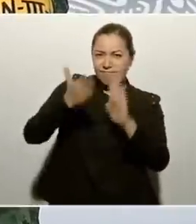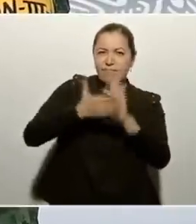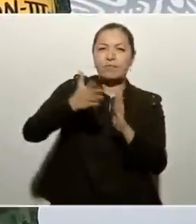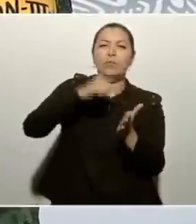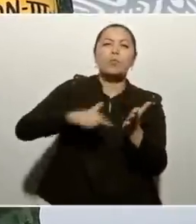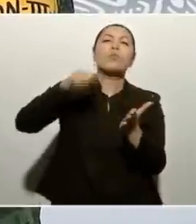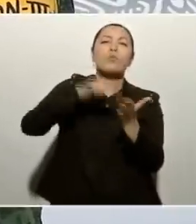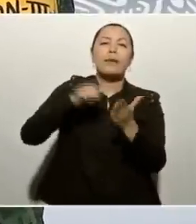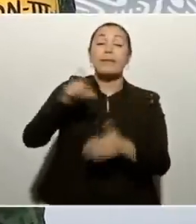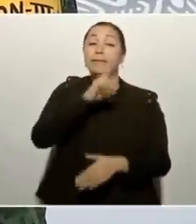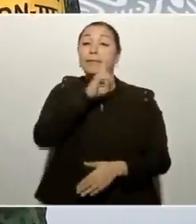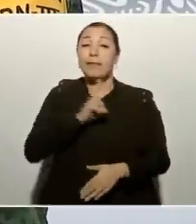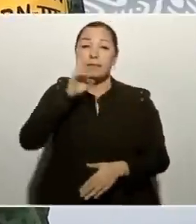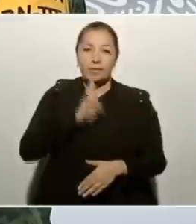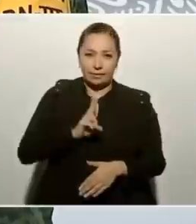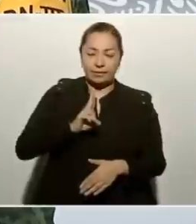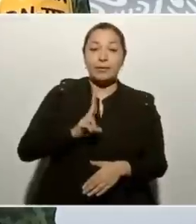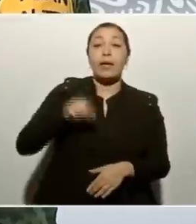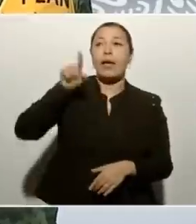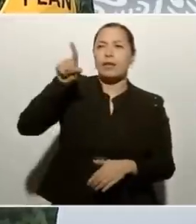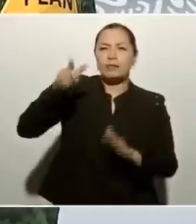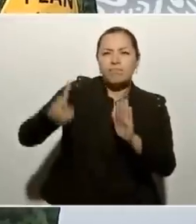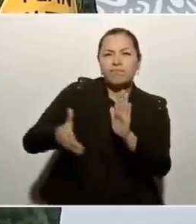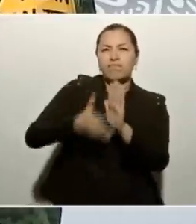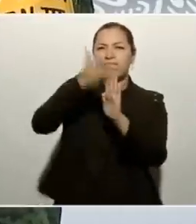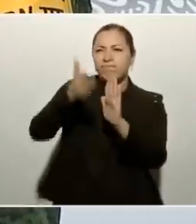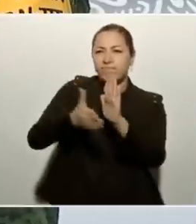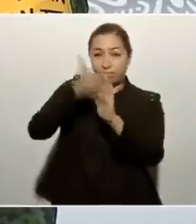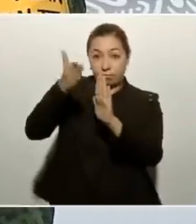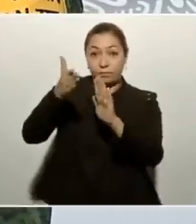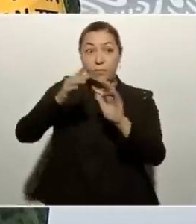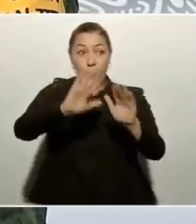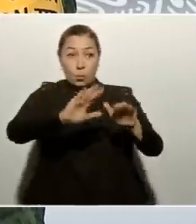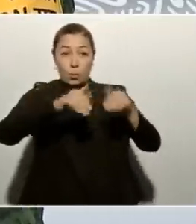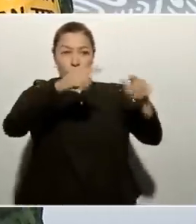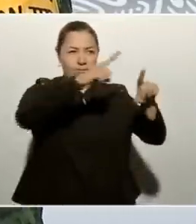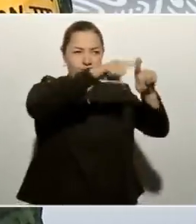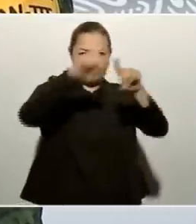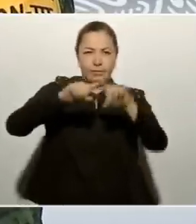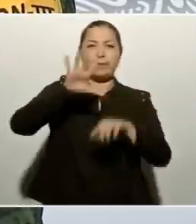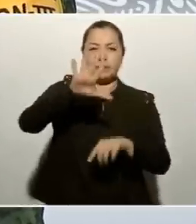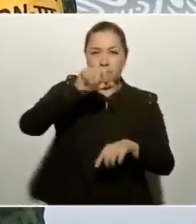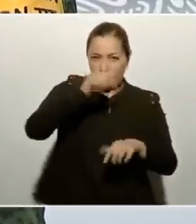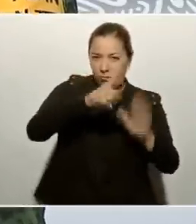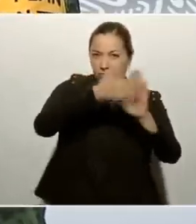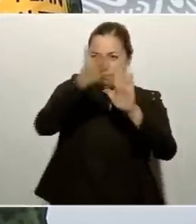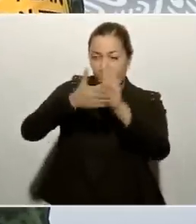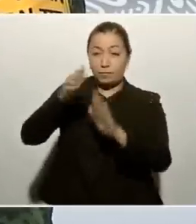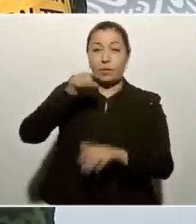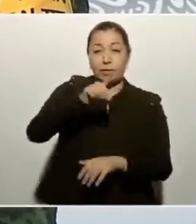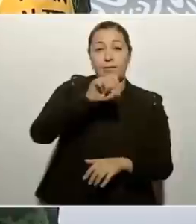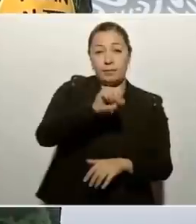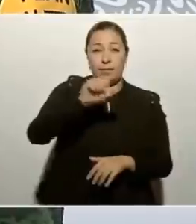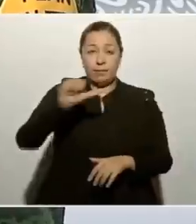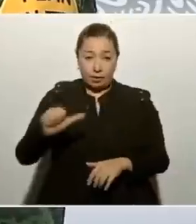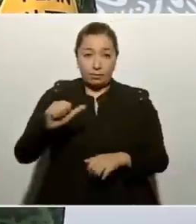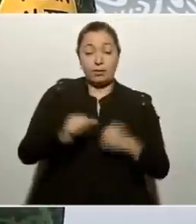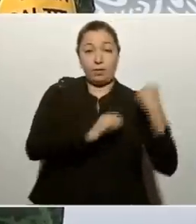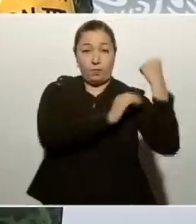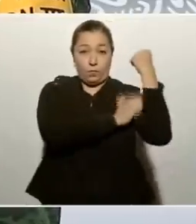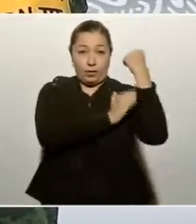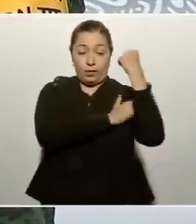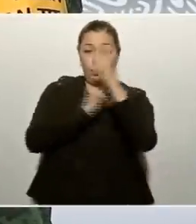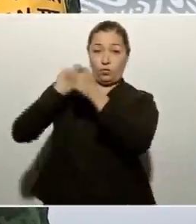encuentran en proceso de construcción otros cinco, en Salvador Alvarado, El Fuerte, Choix,